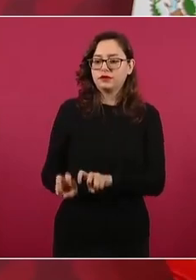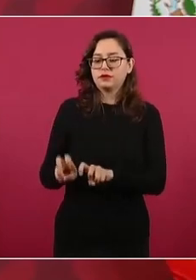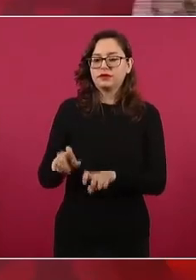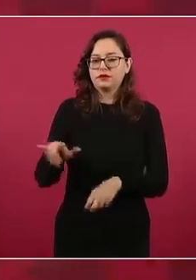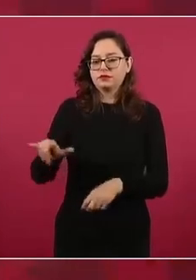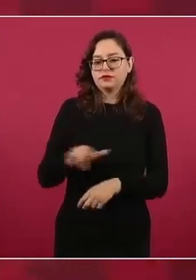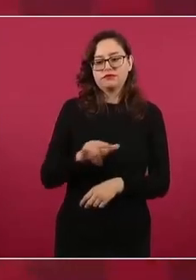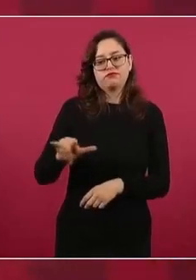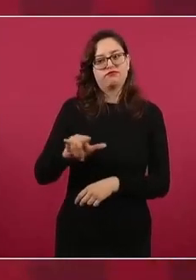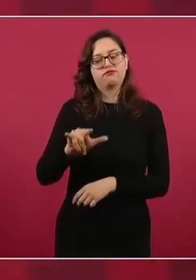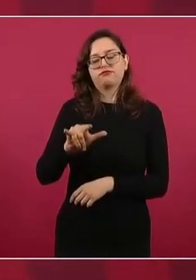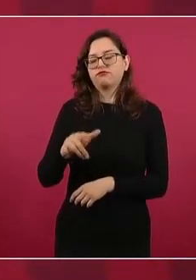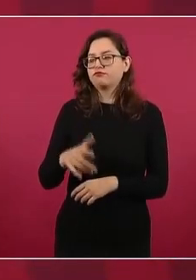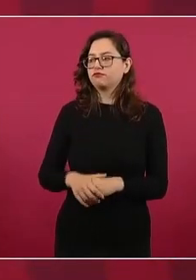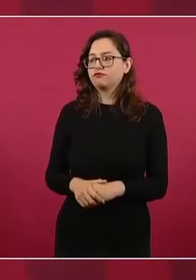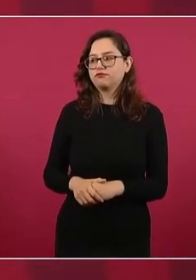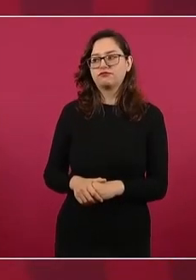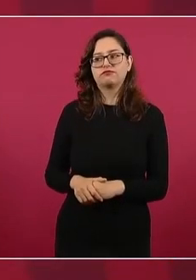contra el ayudante